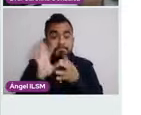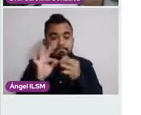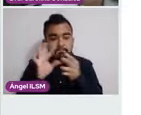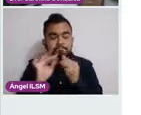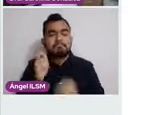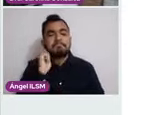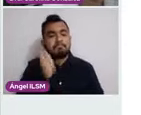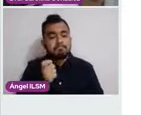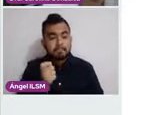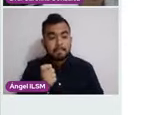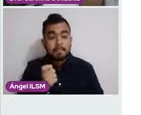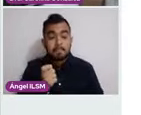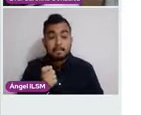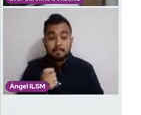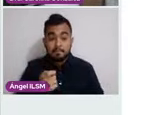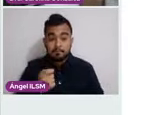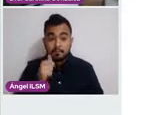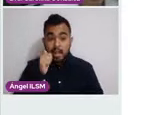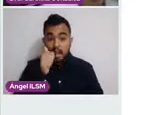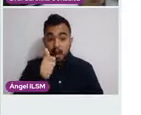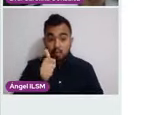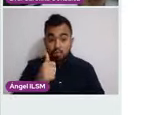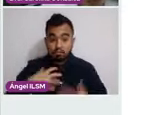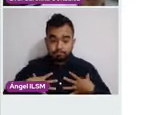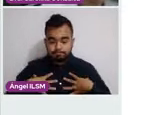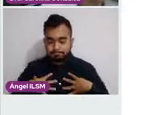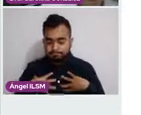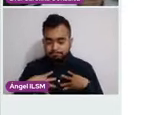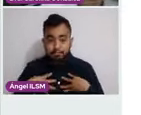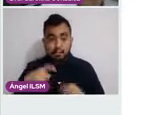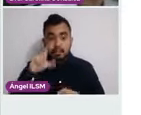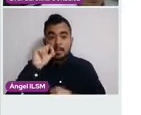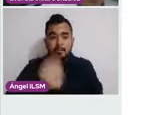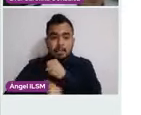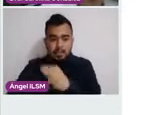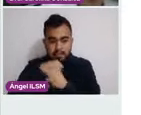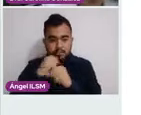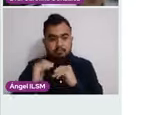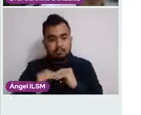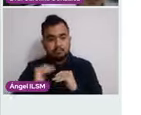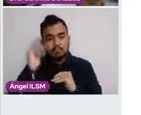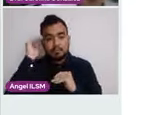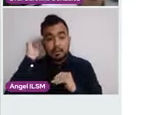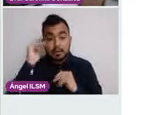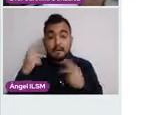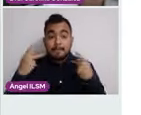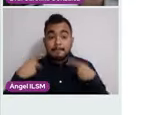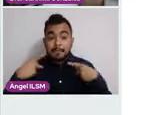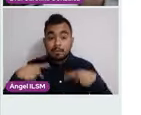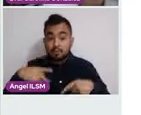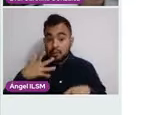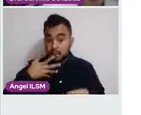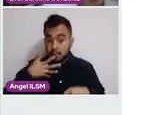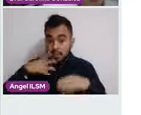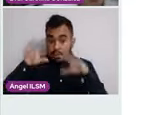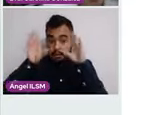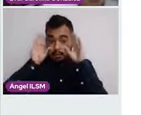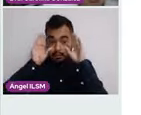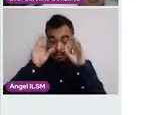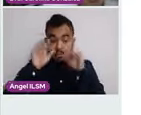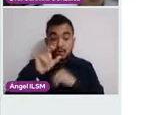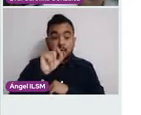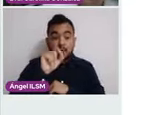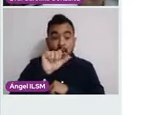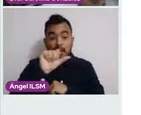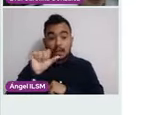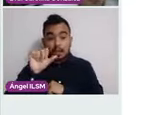autoexploración debe ser a partir de los 20 años, la exploración por personal capacitado de 20 a 30 años cada